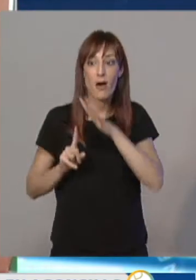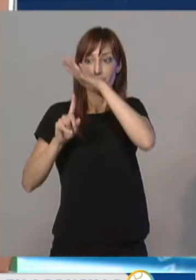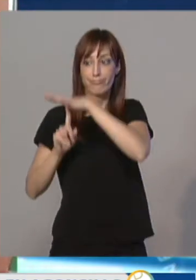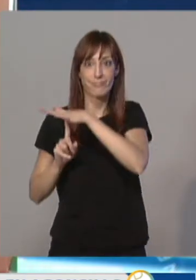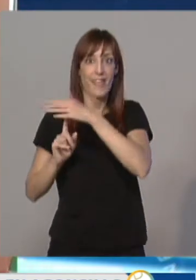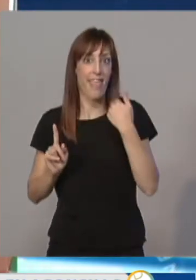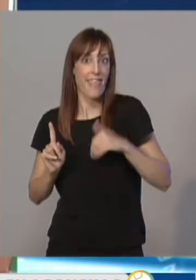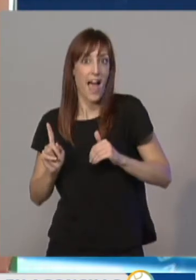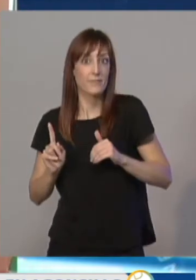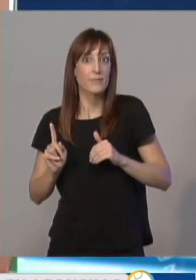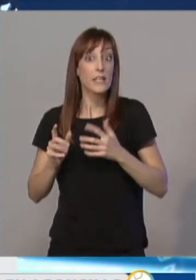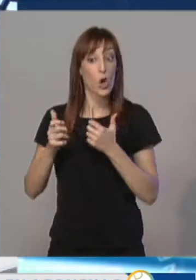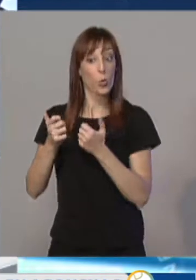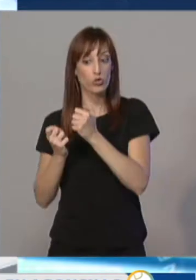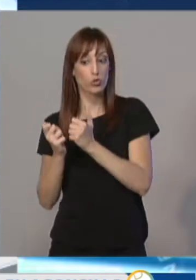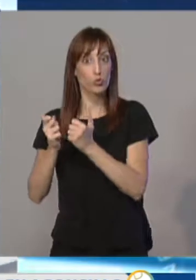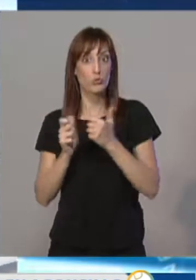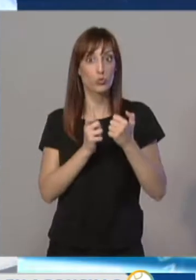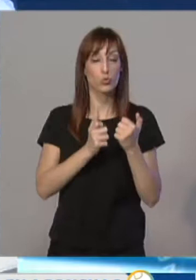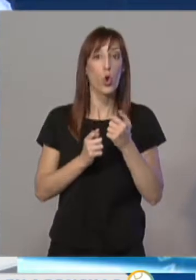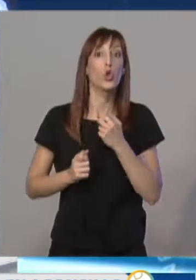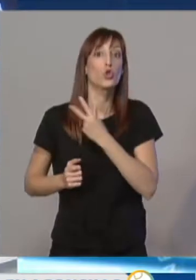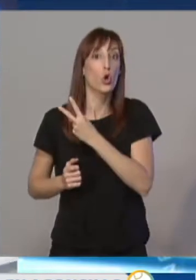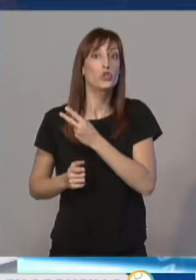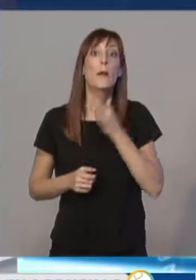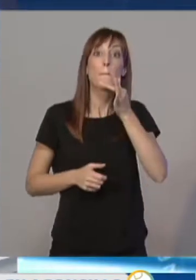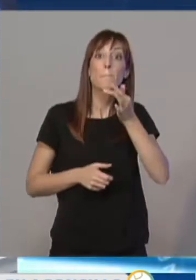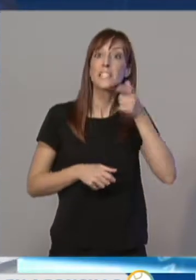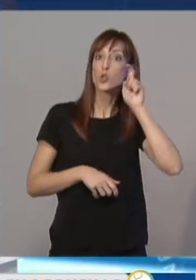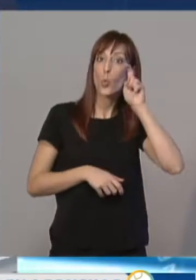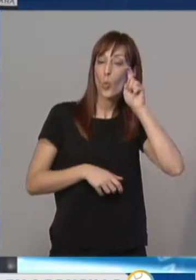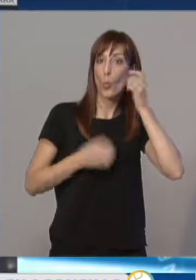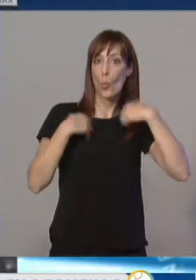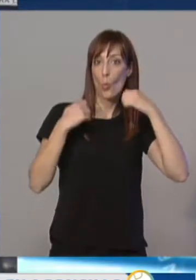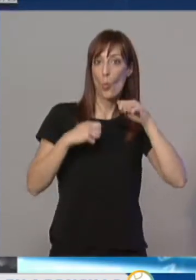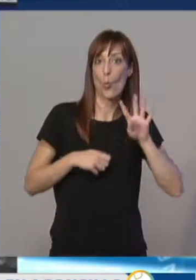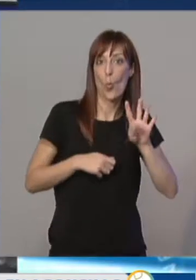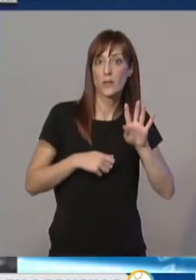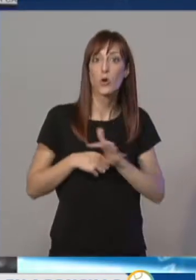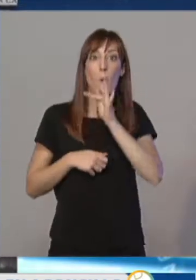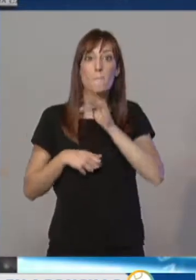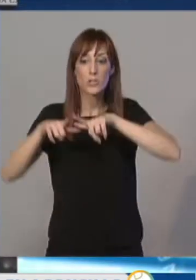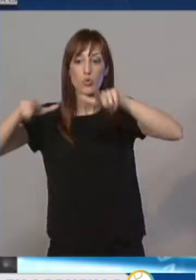que incluye dos simuladores de misión, cuatro entrenadores y un aula de enseñanza asistida por ordenador. Un simulador de última